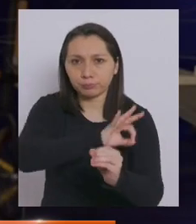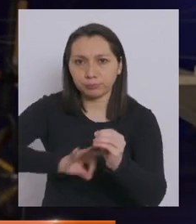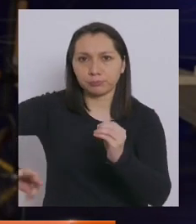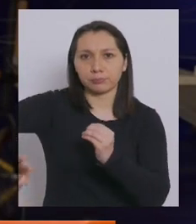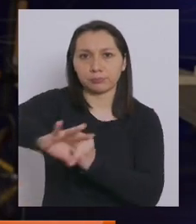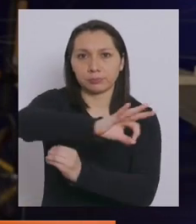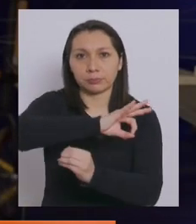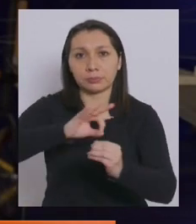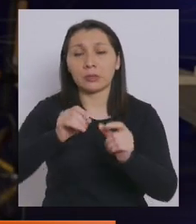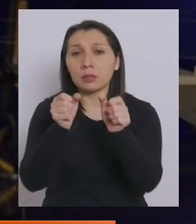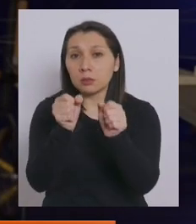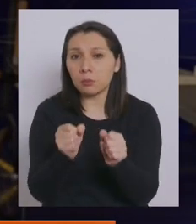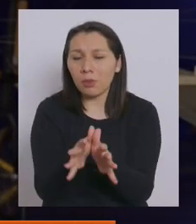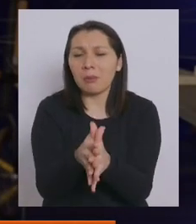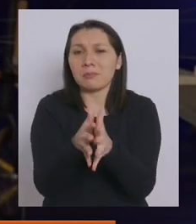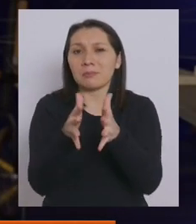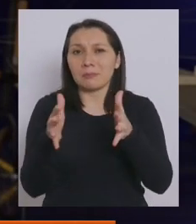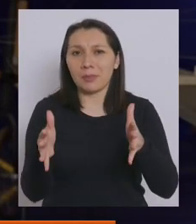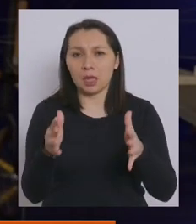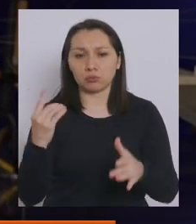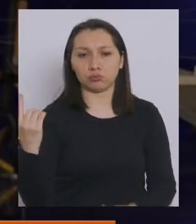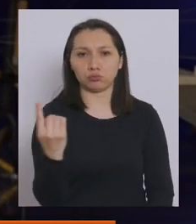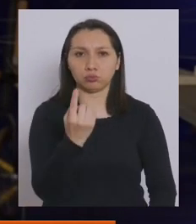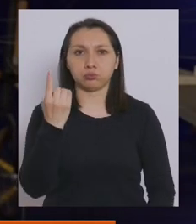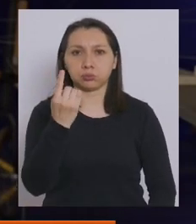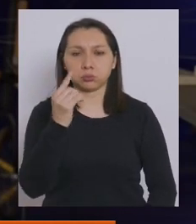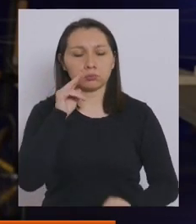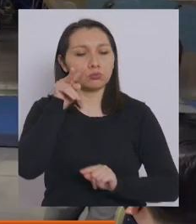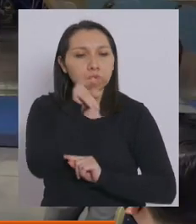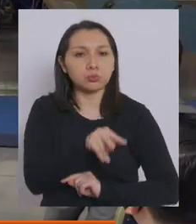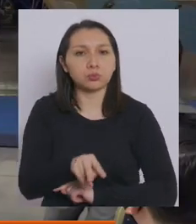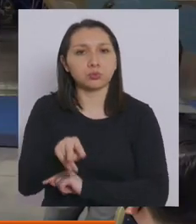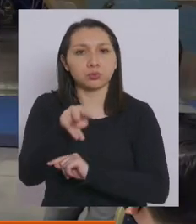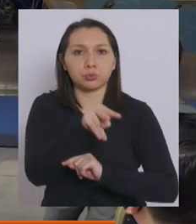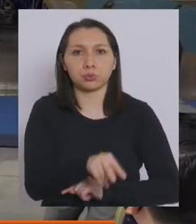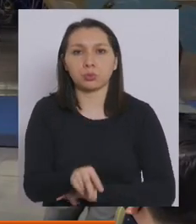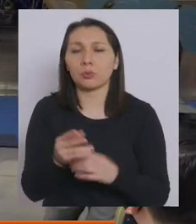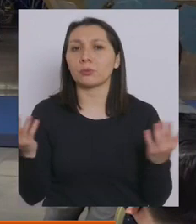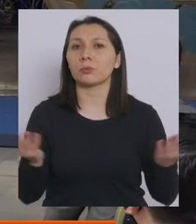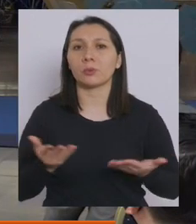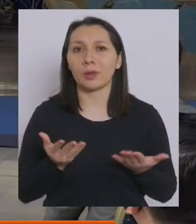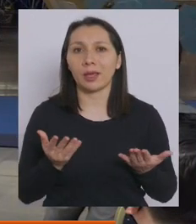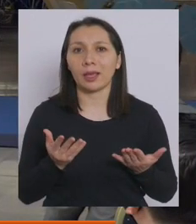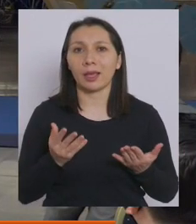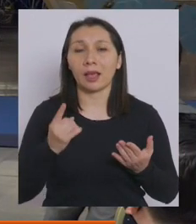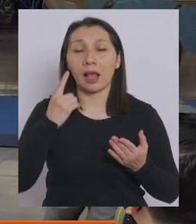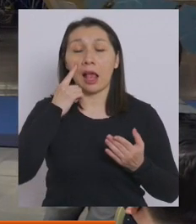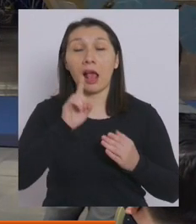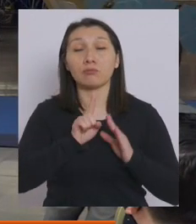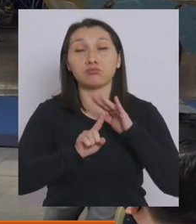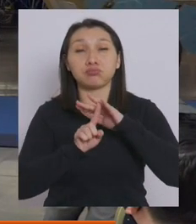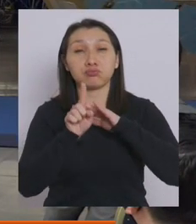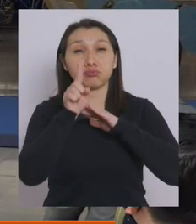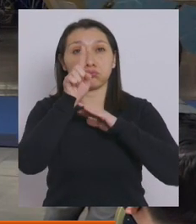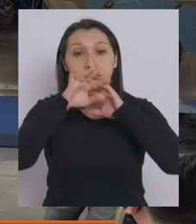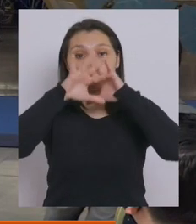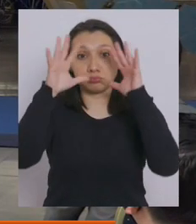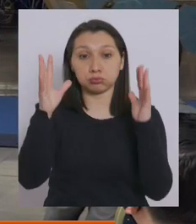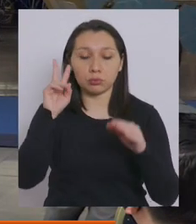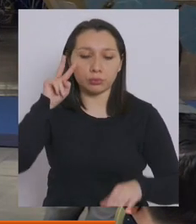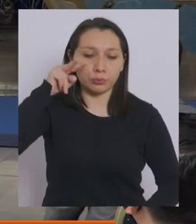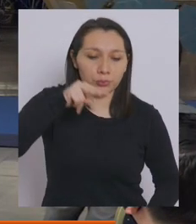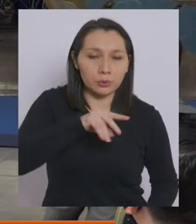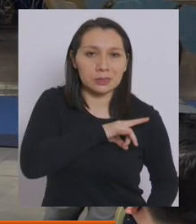incrementada capacidad autónoma de observación del espacio y de nuestro territorio